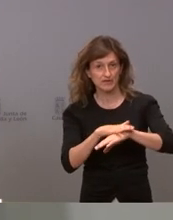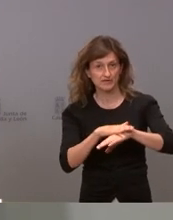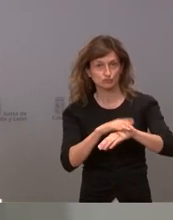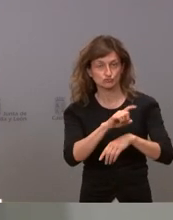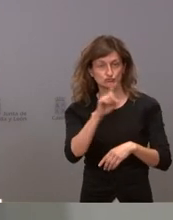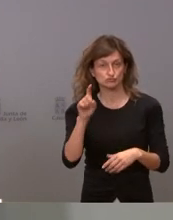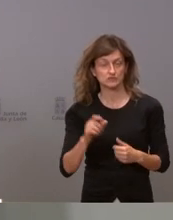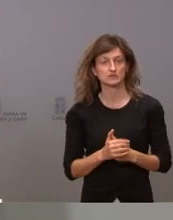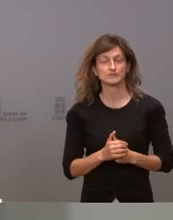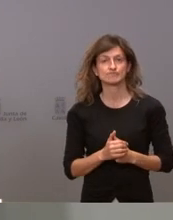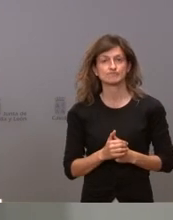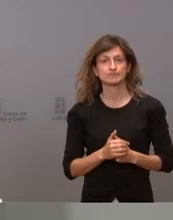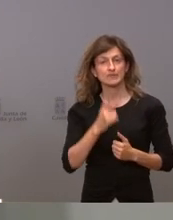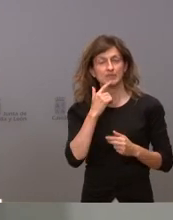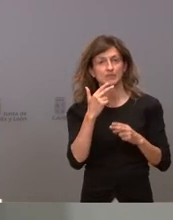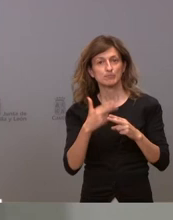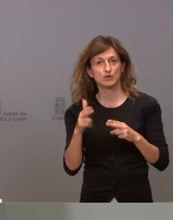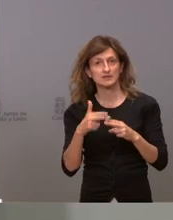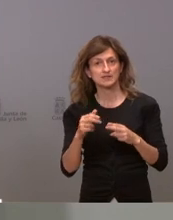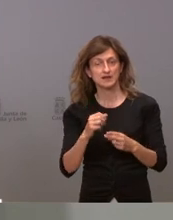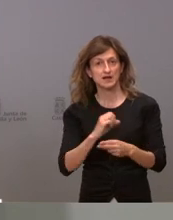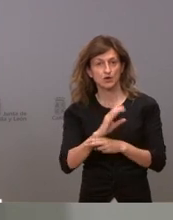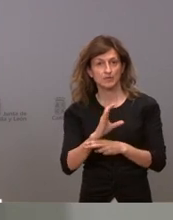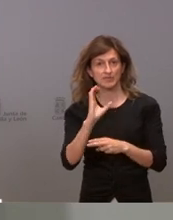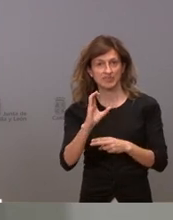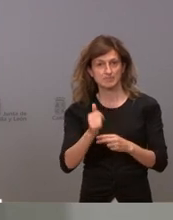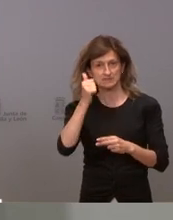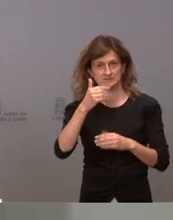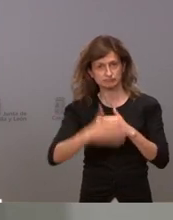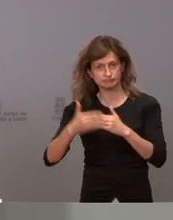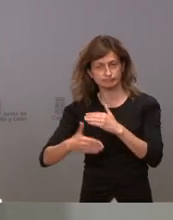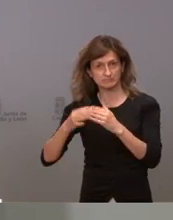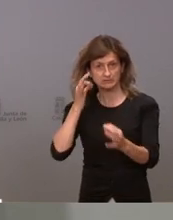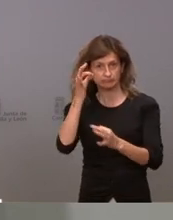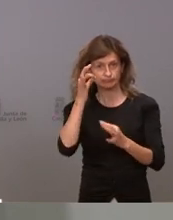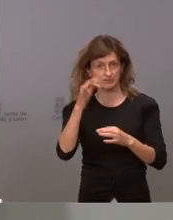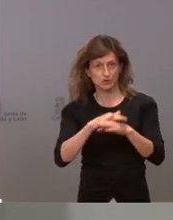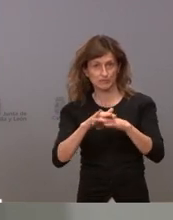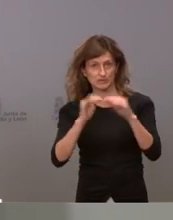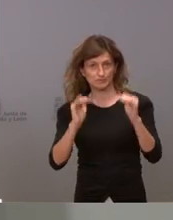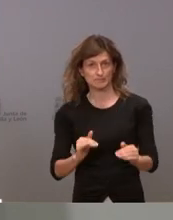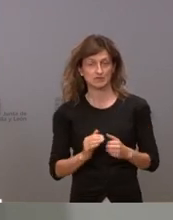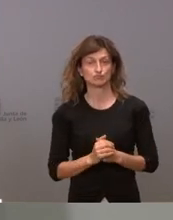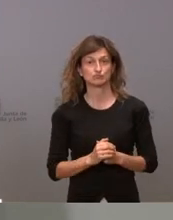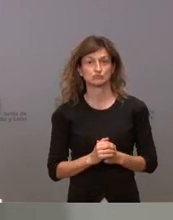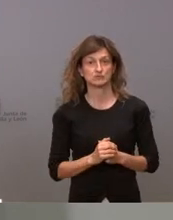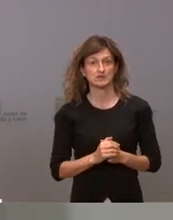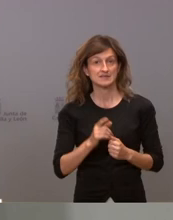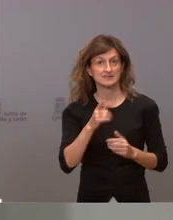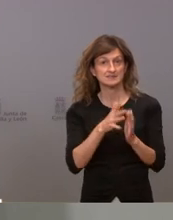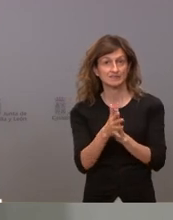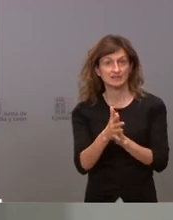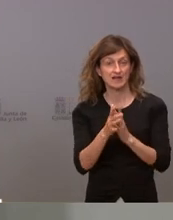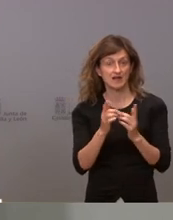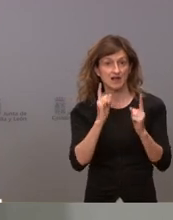han optado por una política de COVID-0 mucho más restrictiva que nuestro gobierno y han tenido menos casos